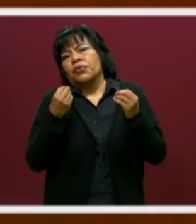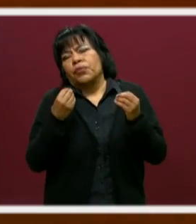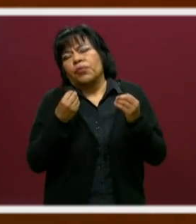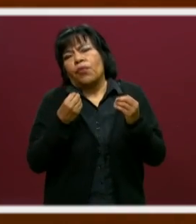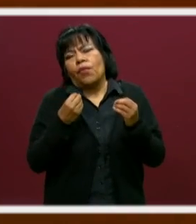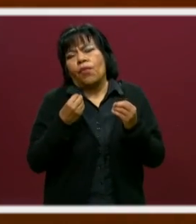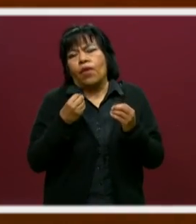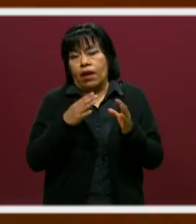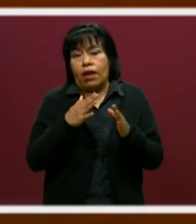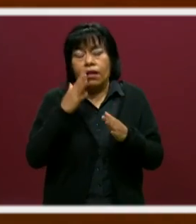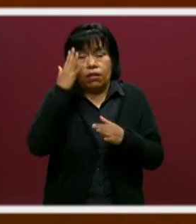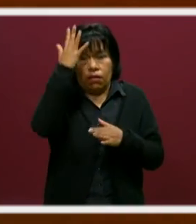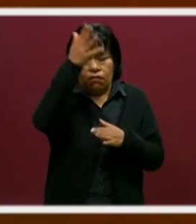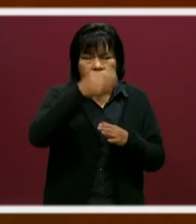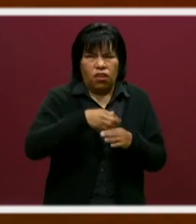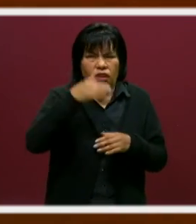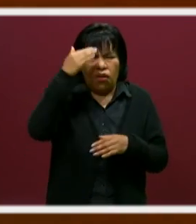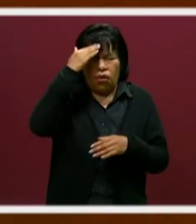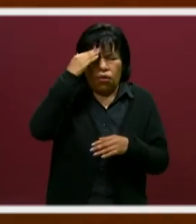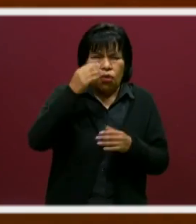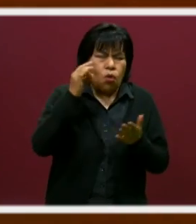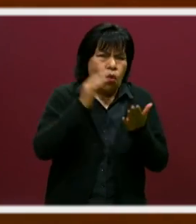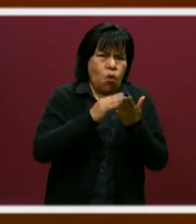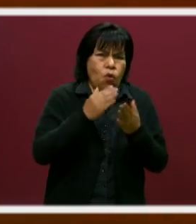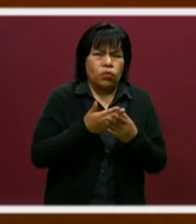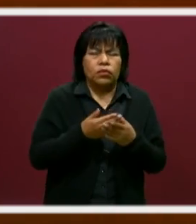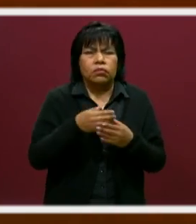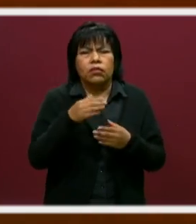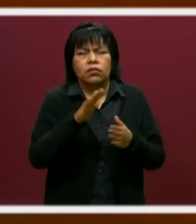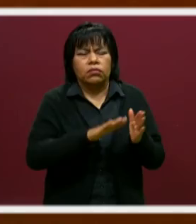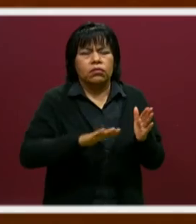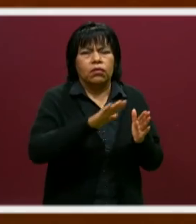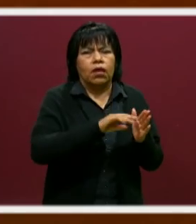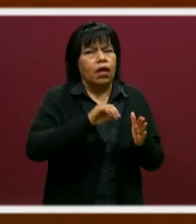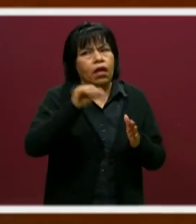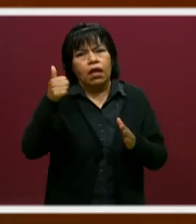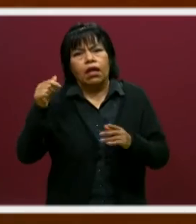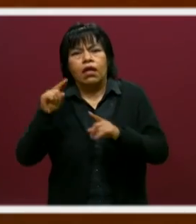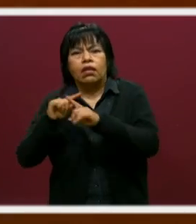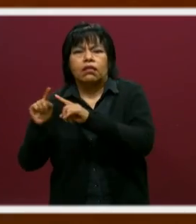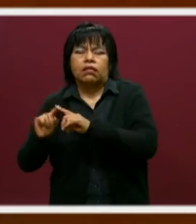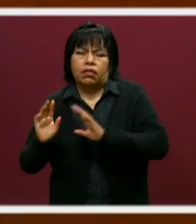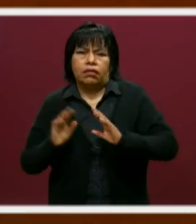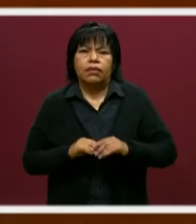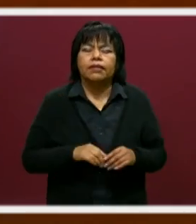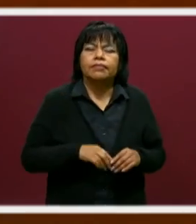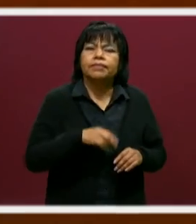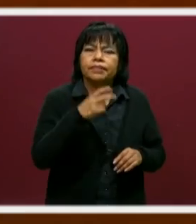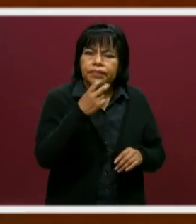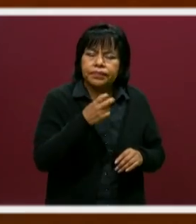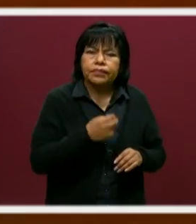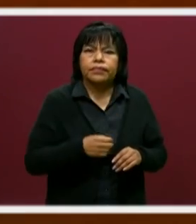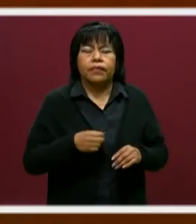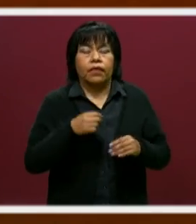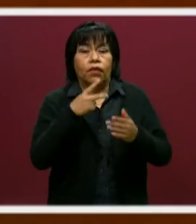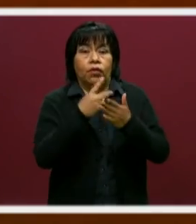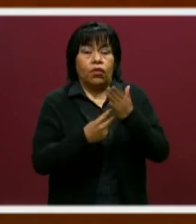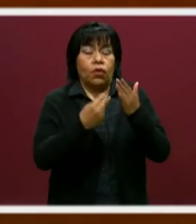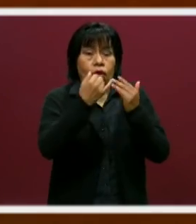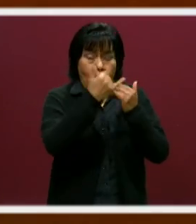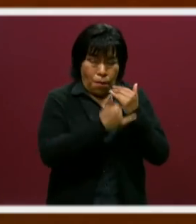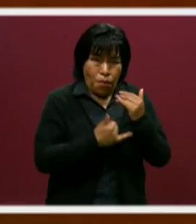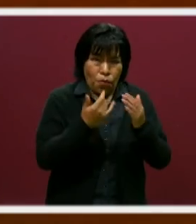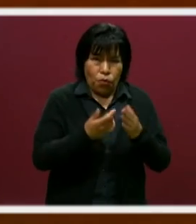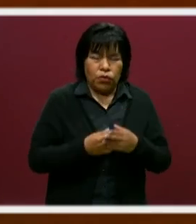los chicos ya hoy en día deben de conocer no solamente de su área, sino de otras, ¿no? Que esto, en el caso de los proyectos